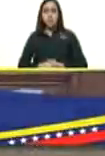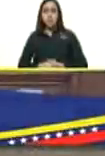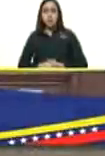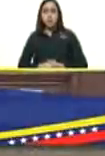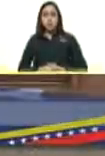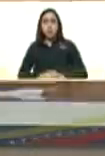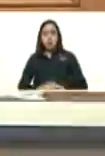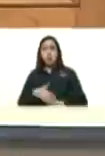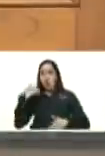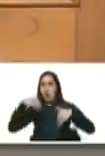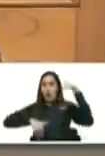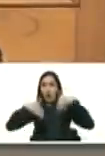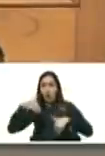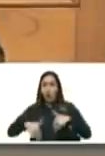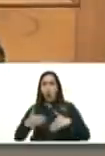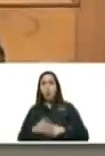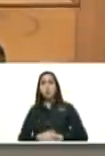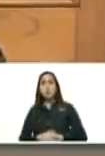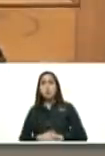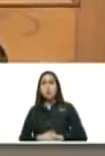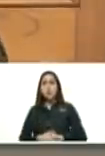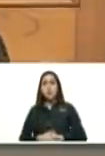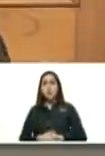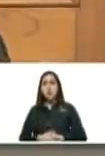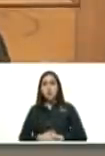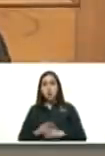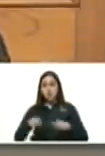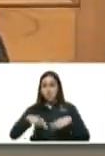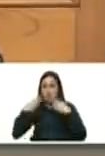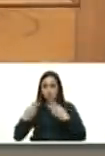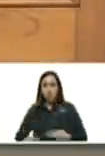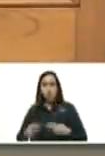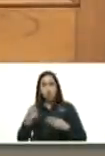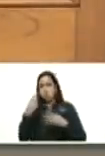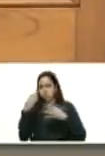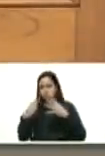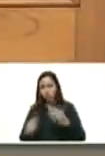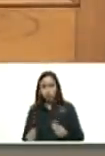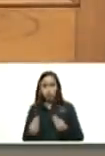elecciones de referéndum hemos hecho varias